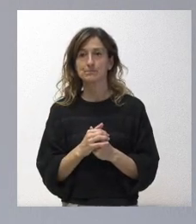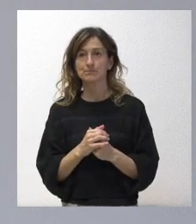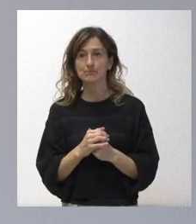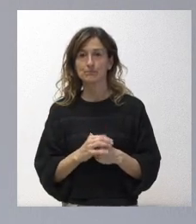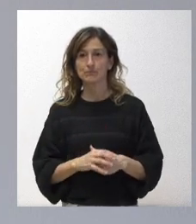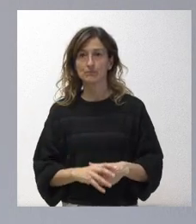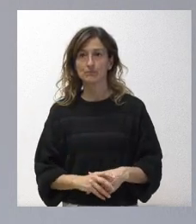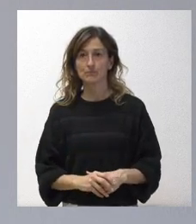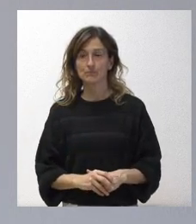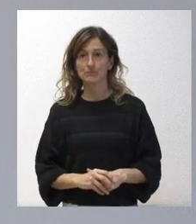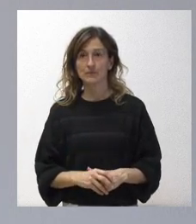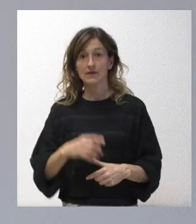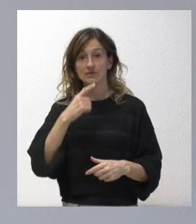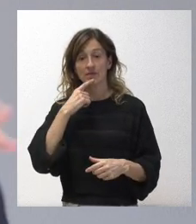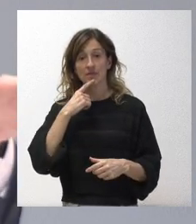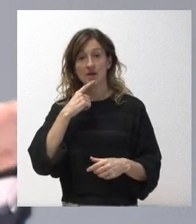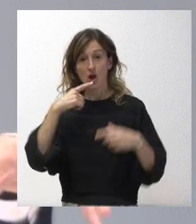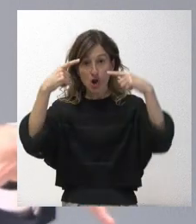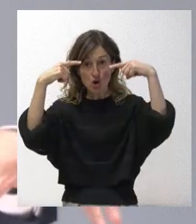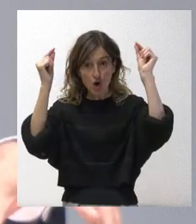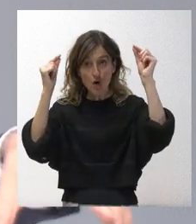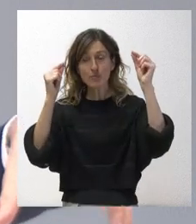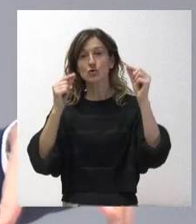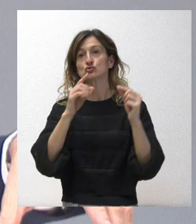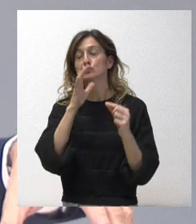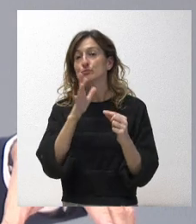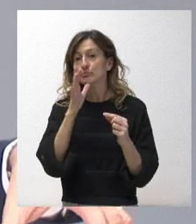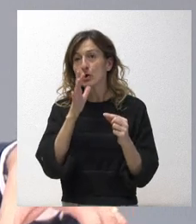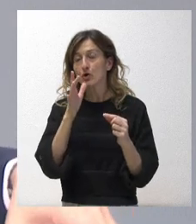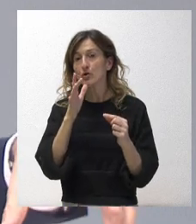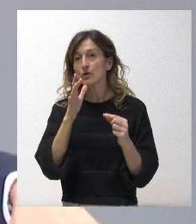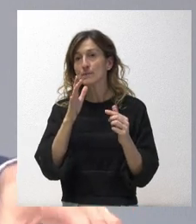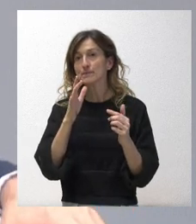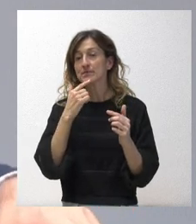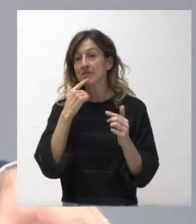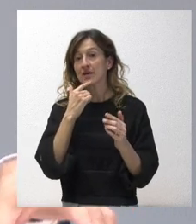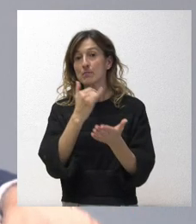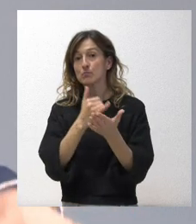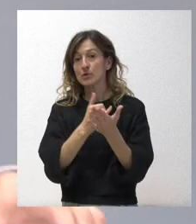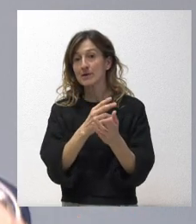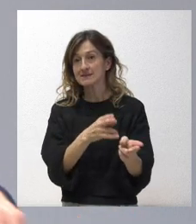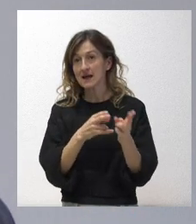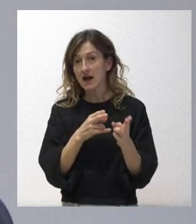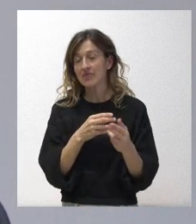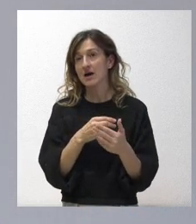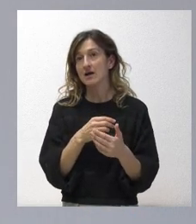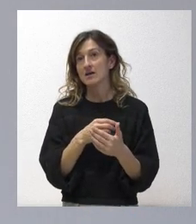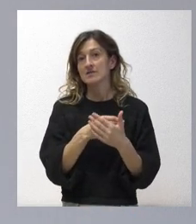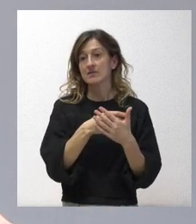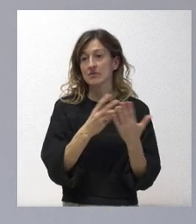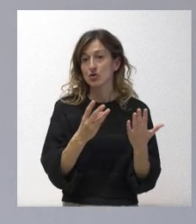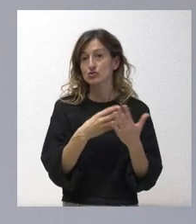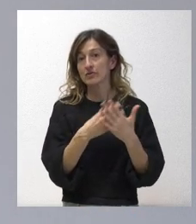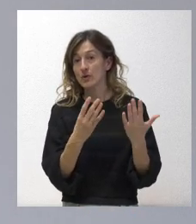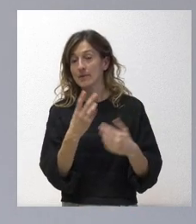cupos comarcales de lobos que se fijaron en las resoluciones de las temporadas de caza 18, 19, 20, 20 y 21 y 21 y